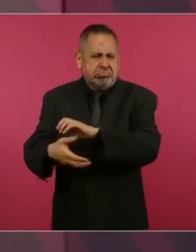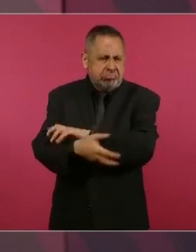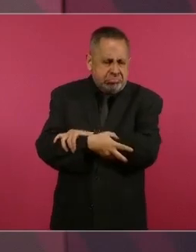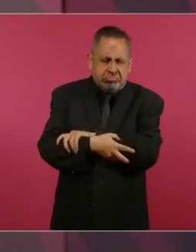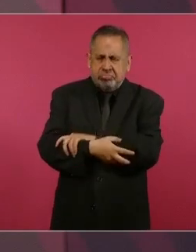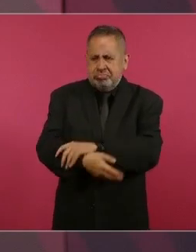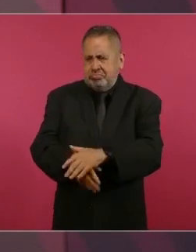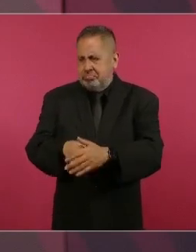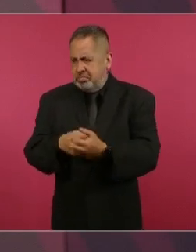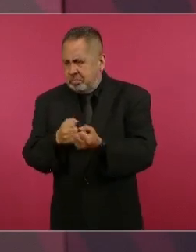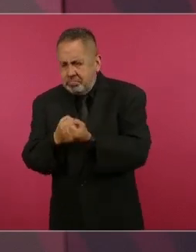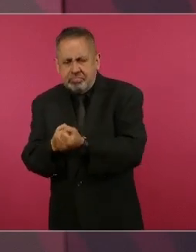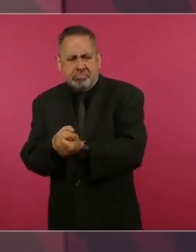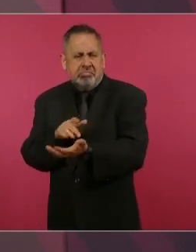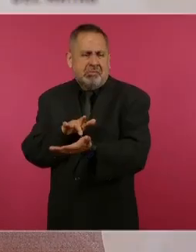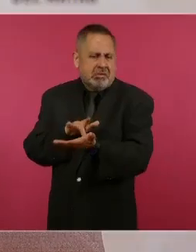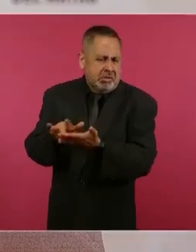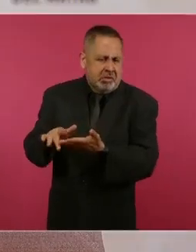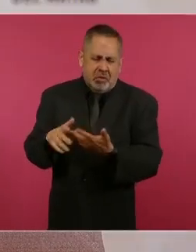muy solidarios.